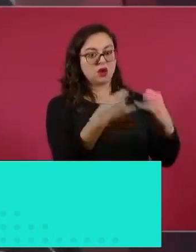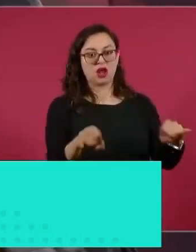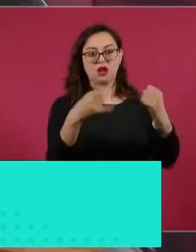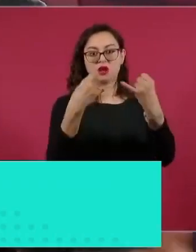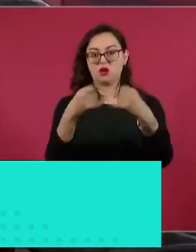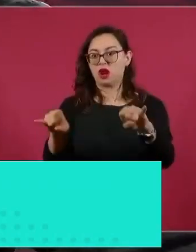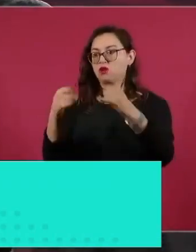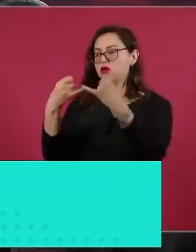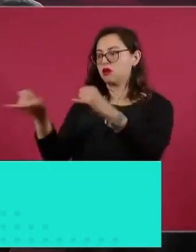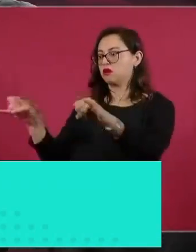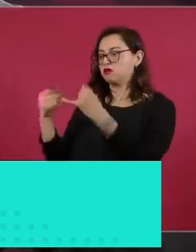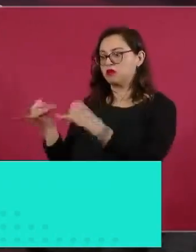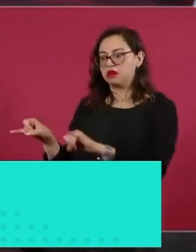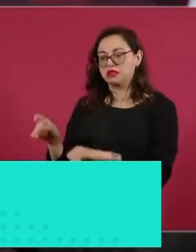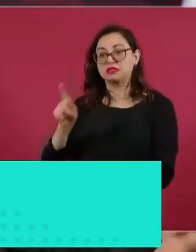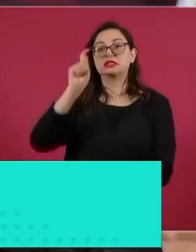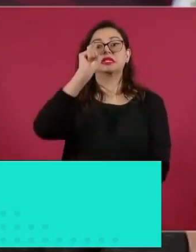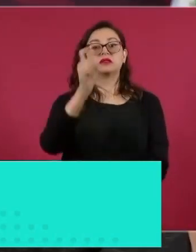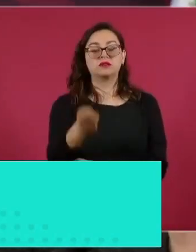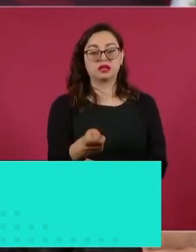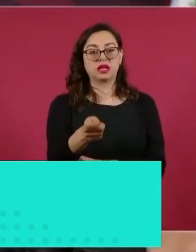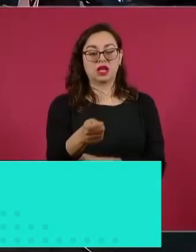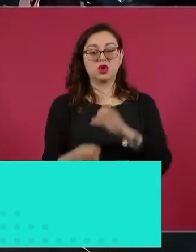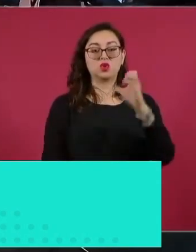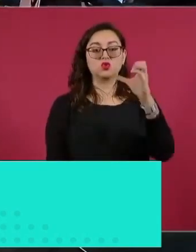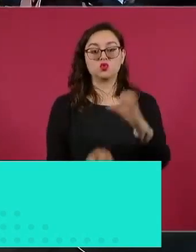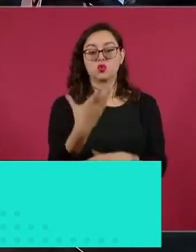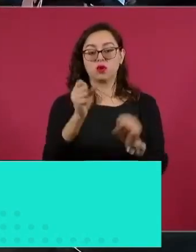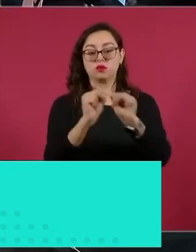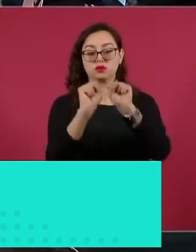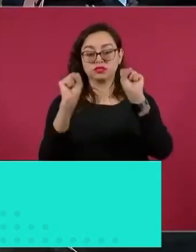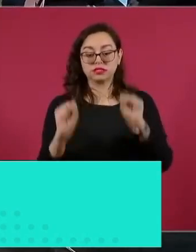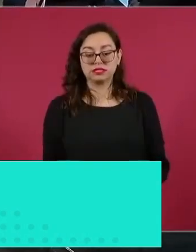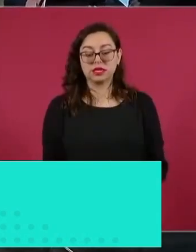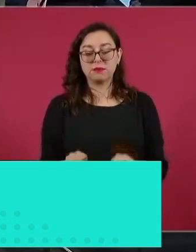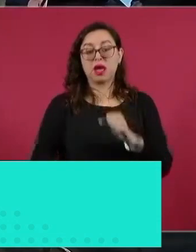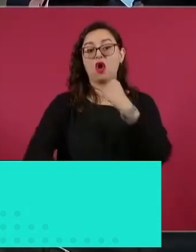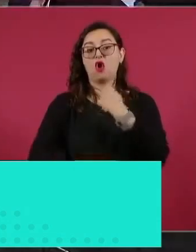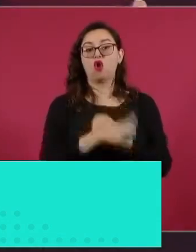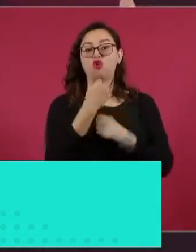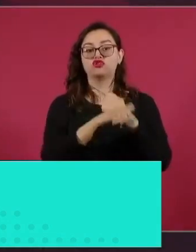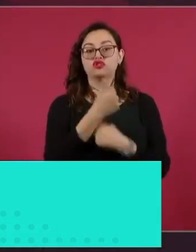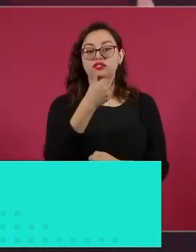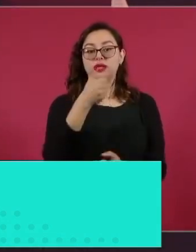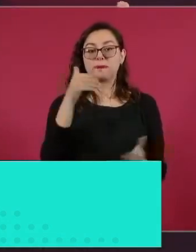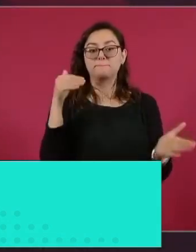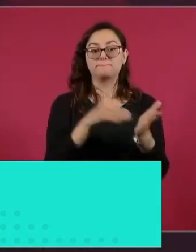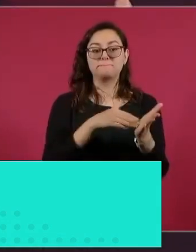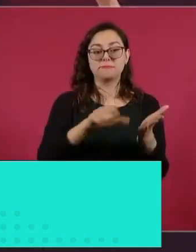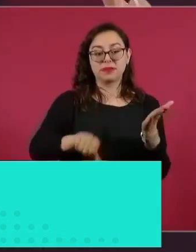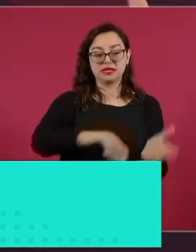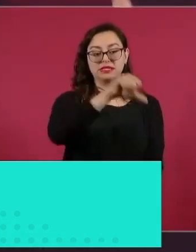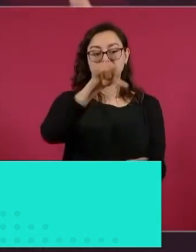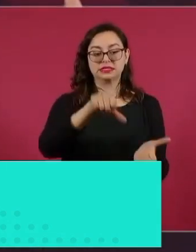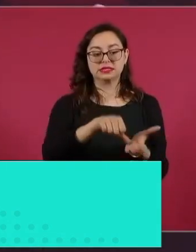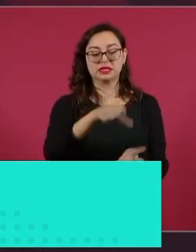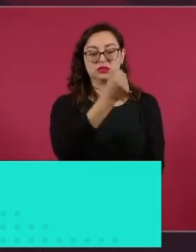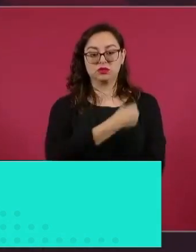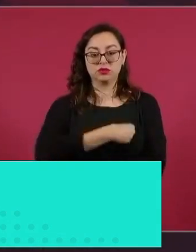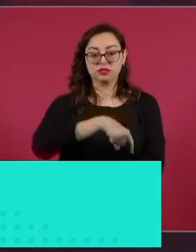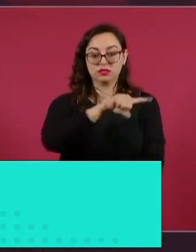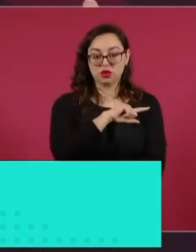van a estar funcionando 11 mil centros de salud en todo el país, 11 mil,